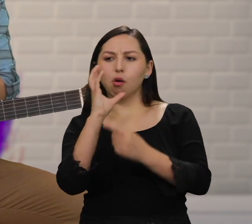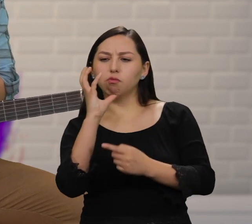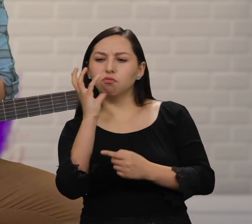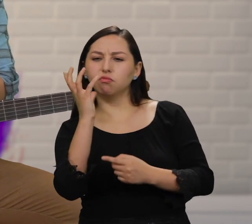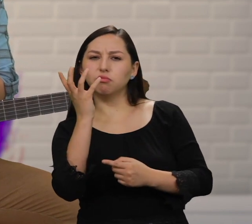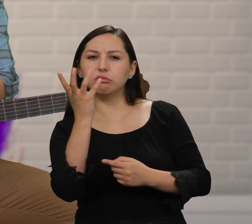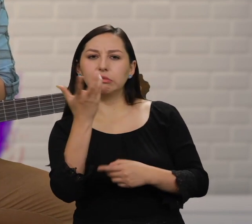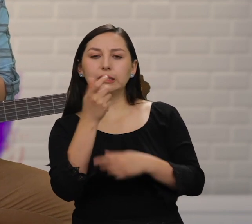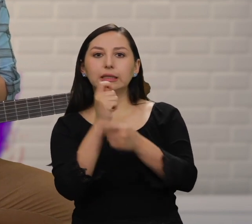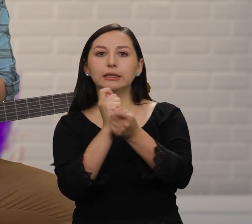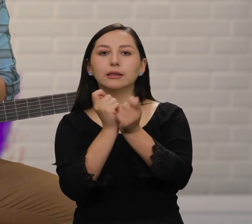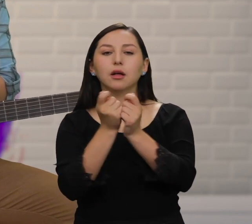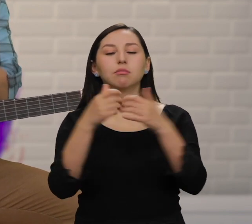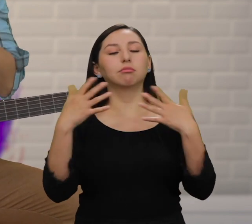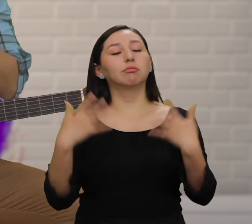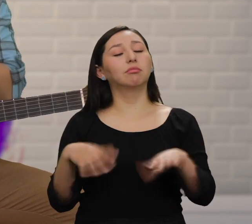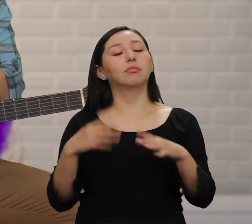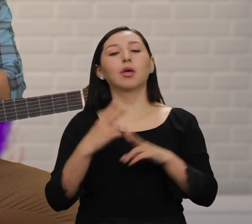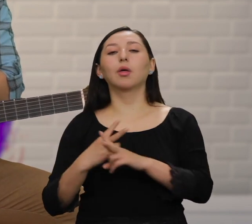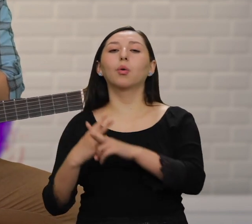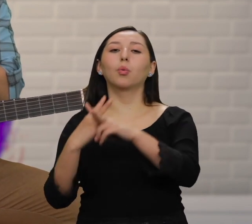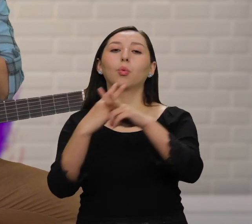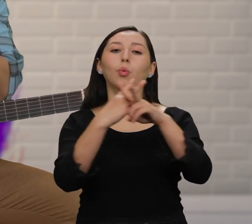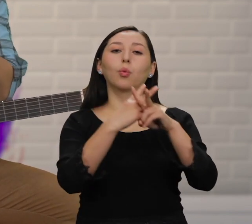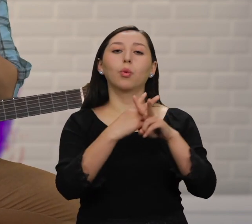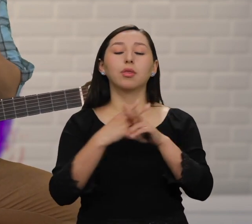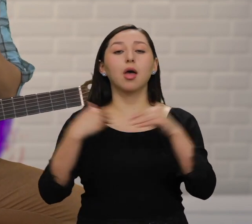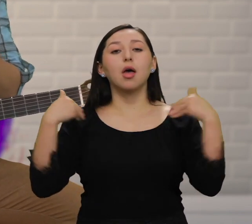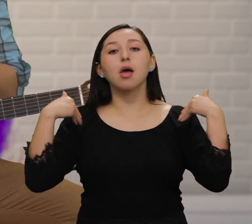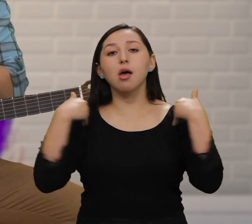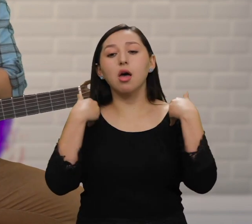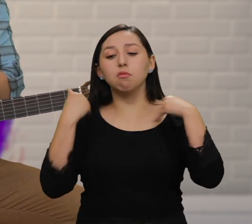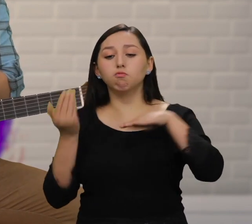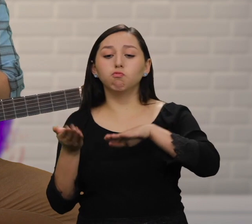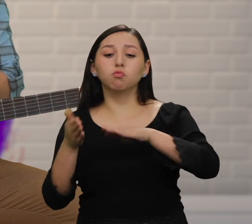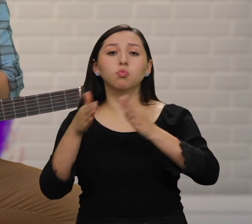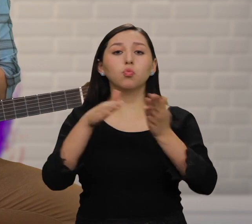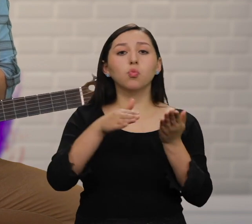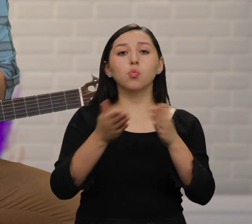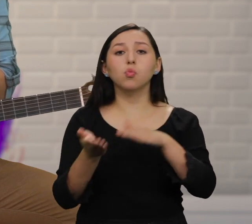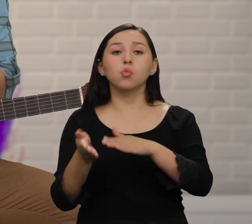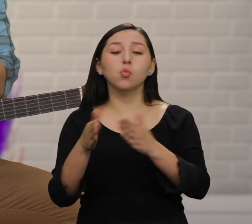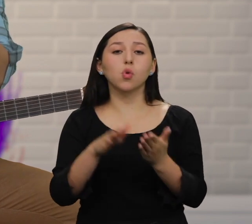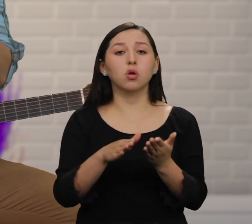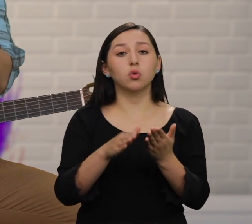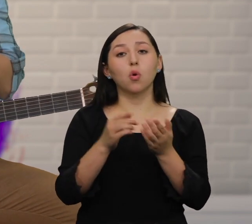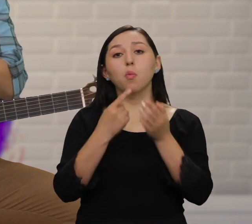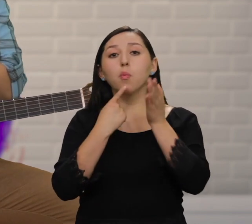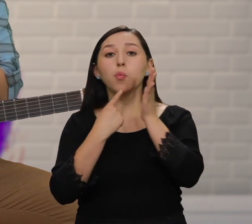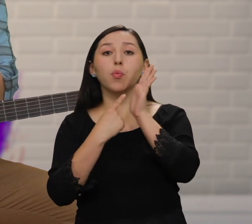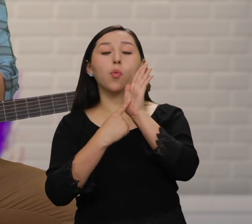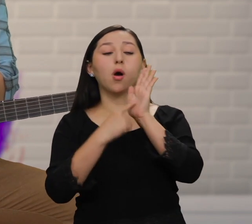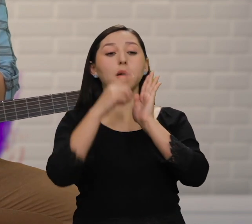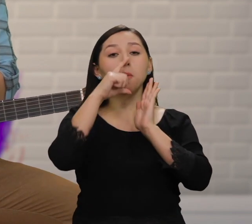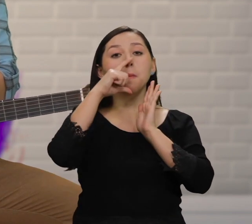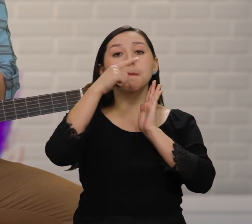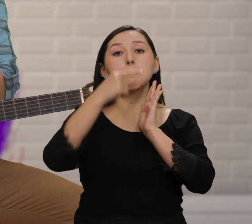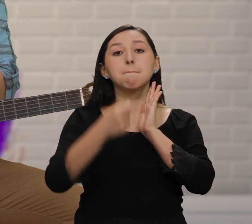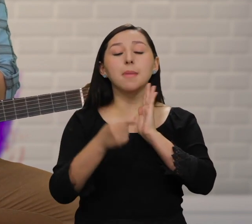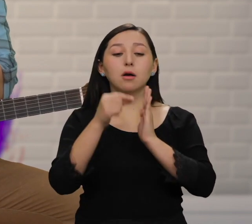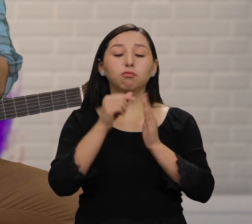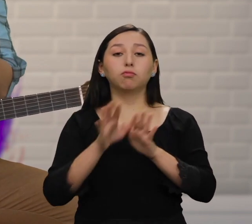Tremendo, ¿verdad? Si no lo cuidamos, muchas especies se verían amenazadas Como por ejemplo, el pinzón de manglar